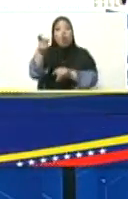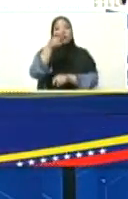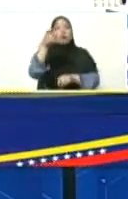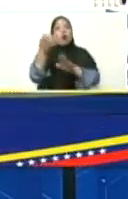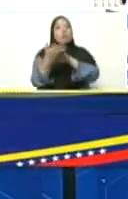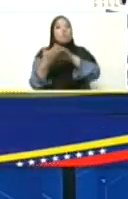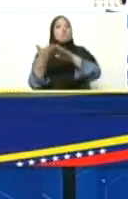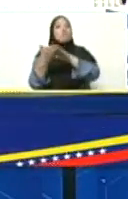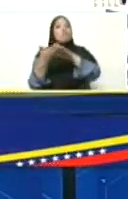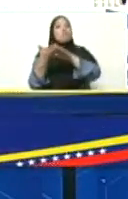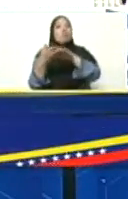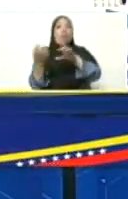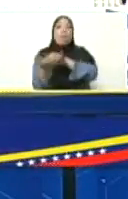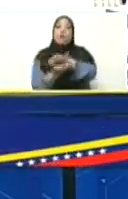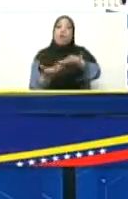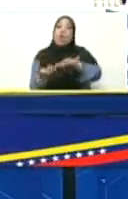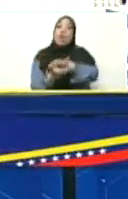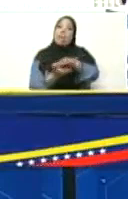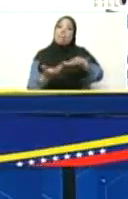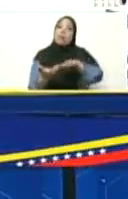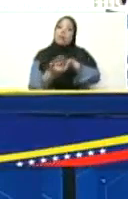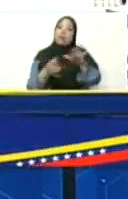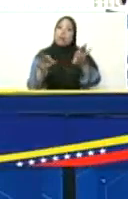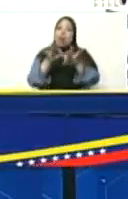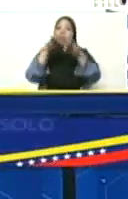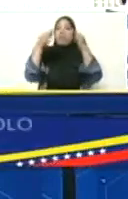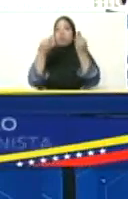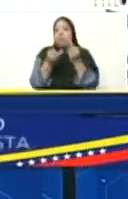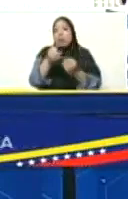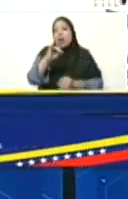surgen normalmente. Bueno, si en una familia surgen problemas.